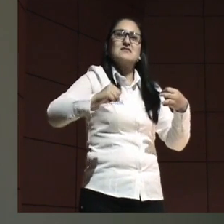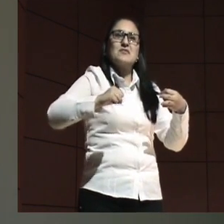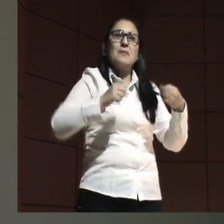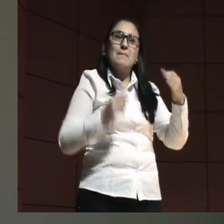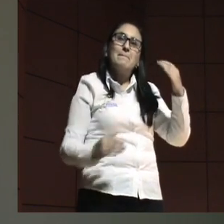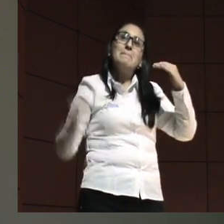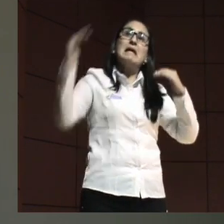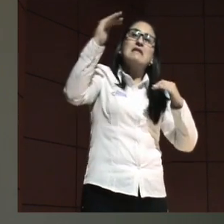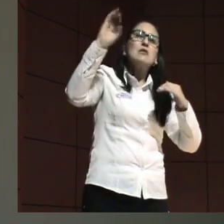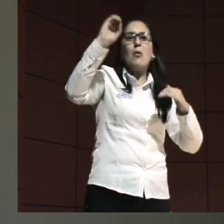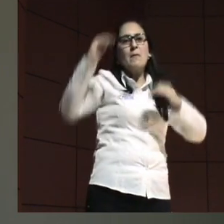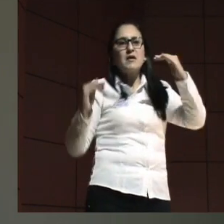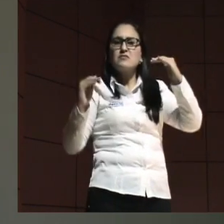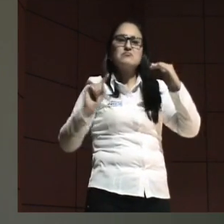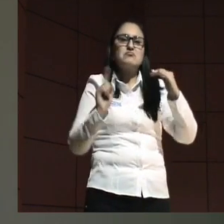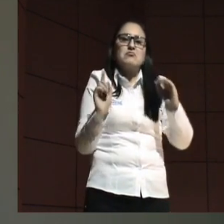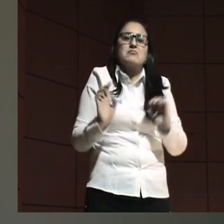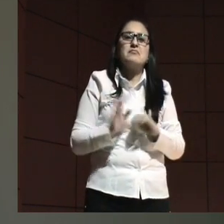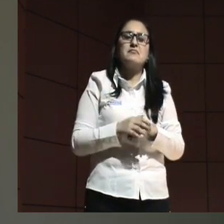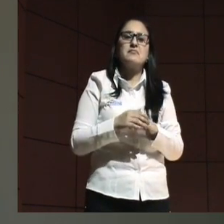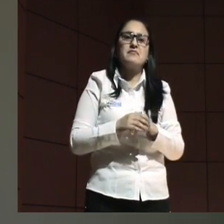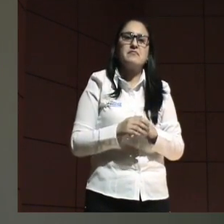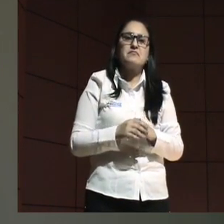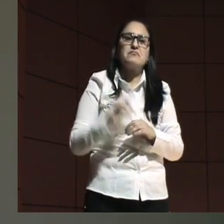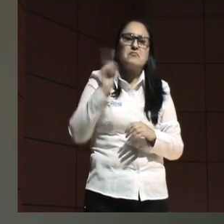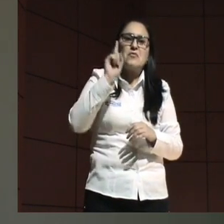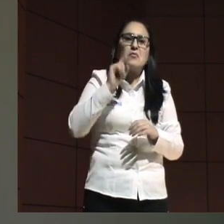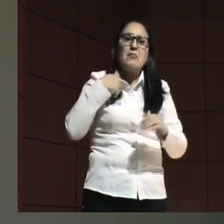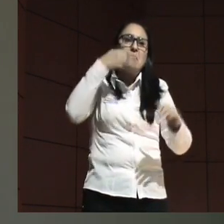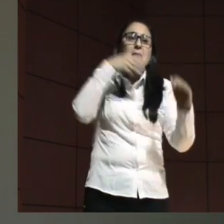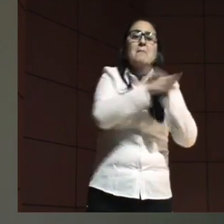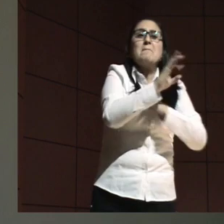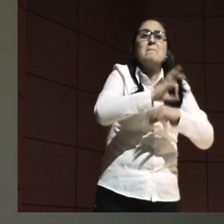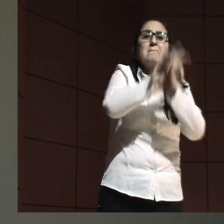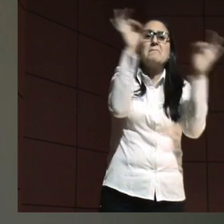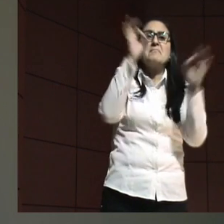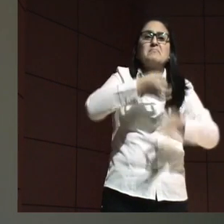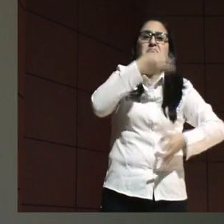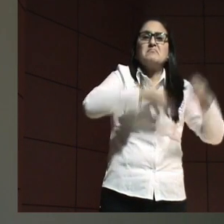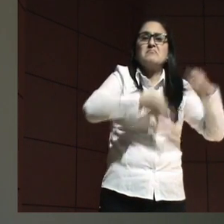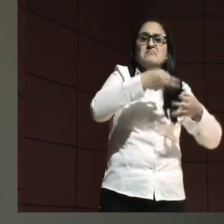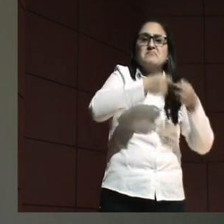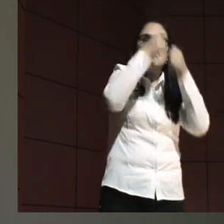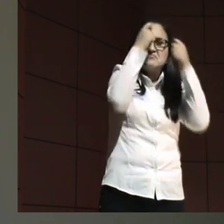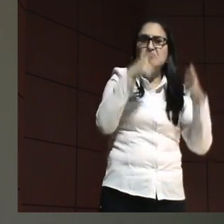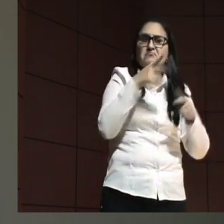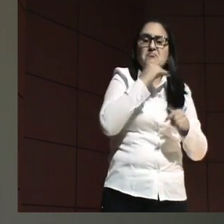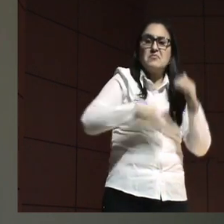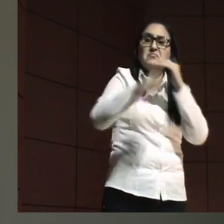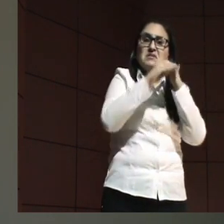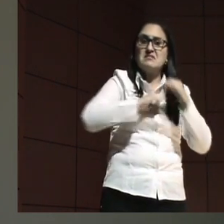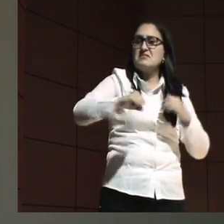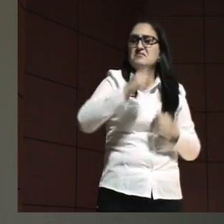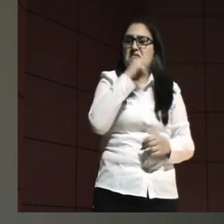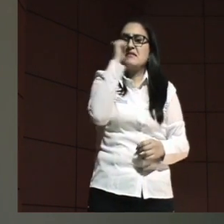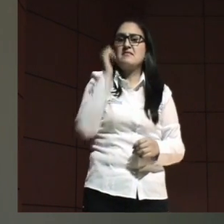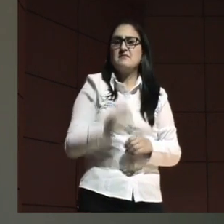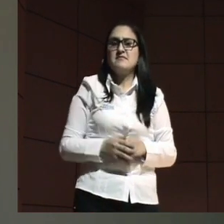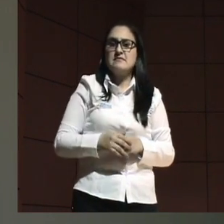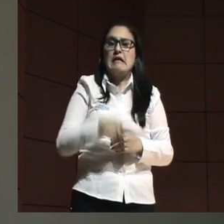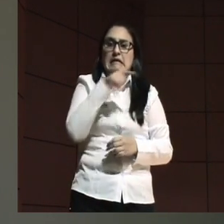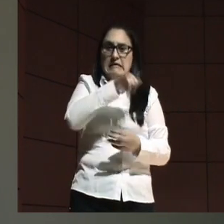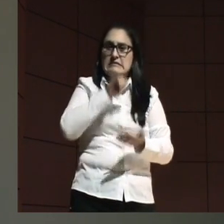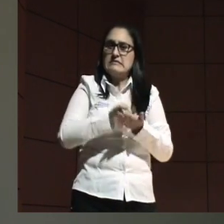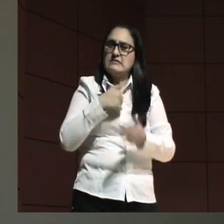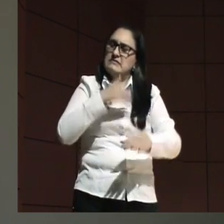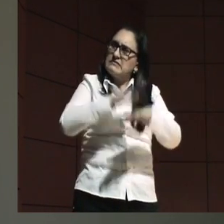o menos del otro, ni siquiera han entrado. Ni siquiera han entrado al estado judicial con igualdad de derechos. Ese es un llamado